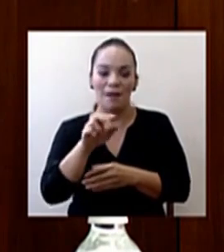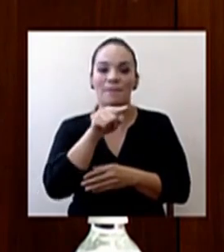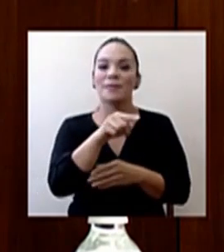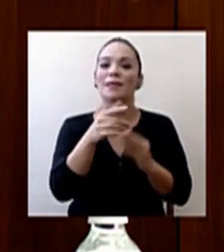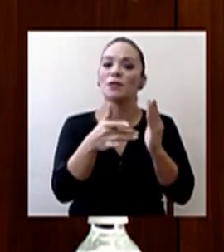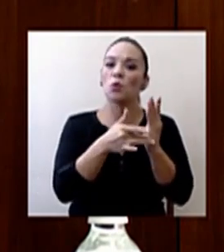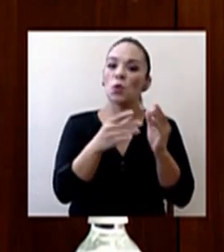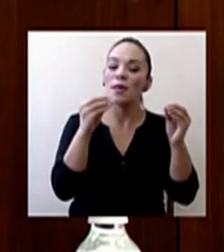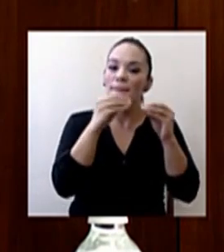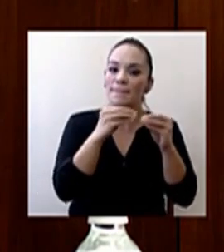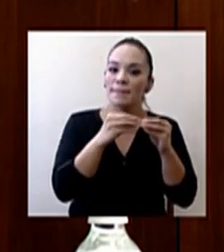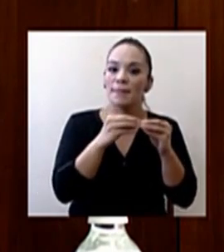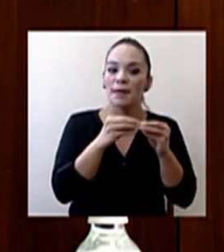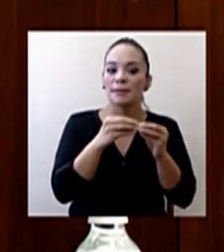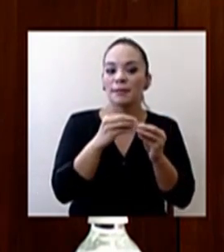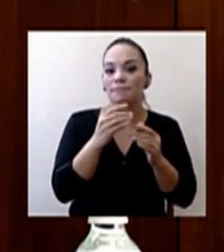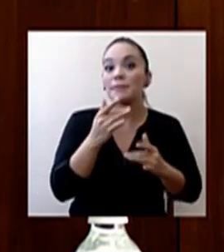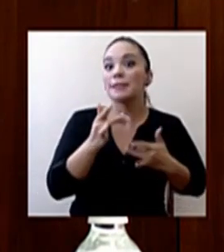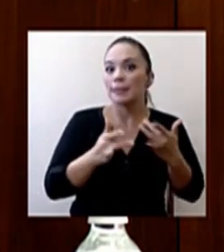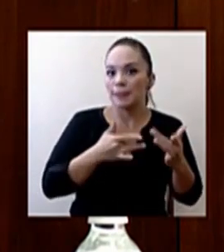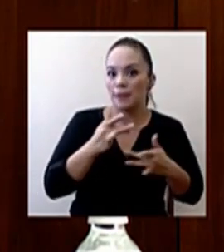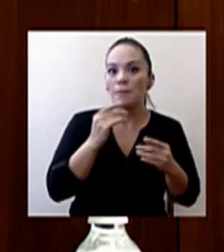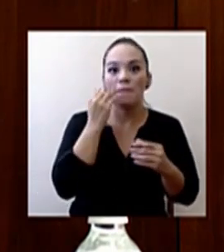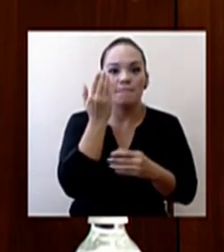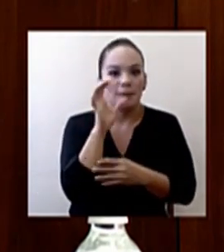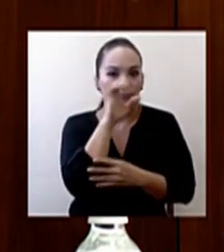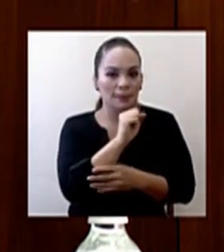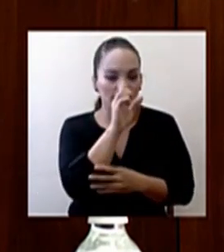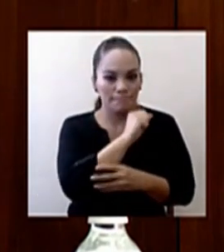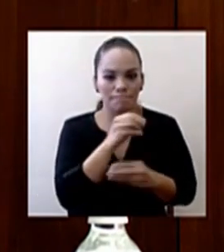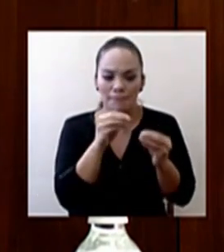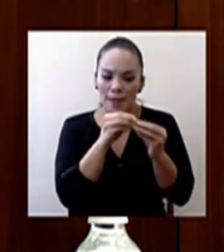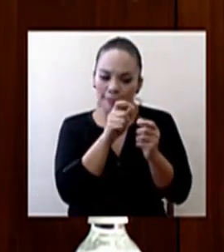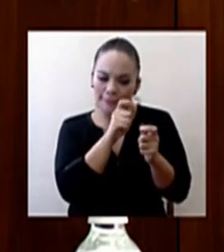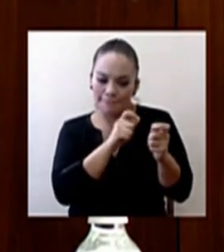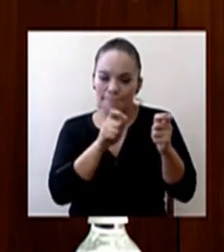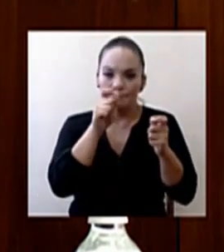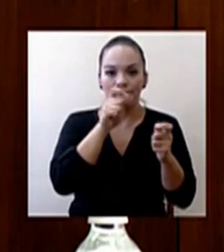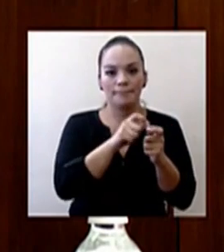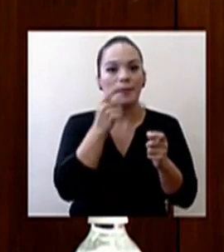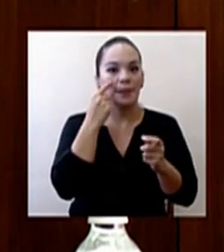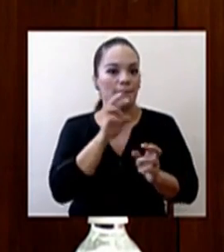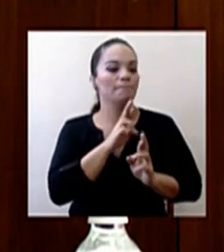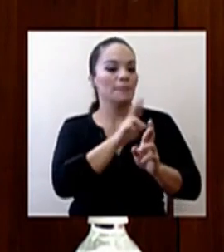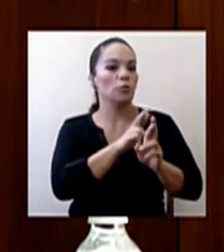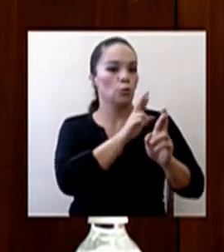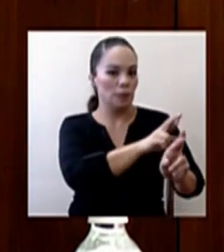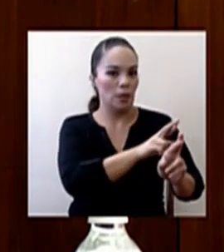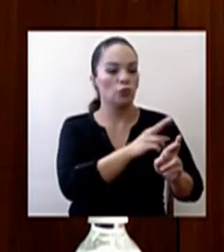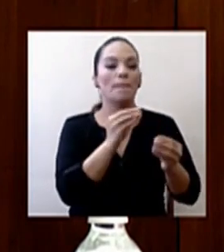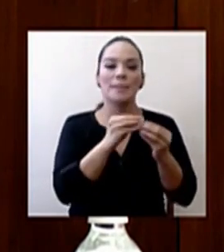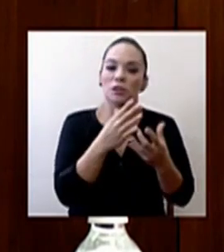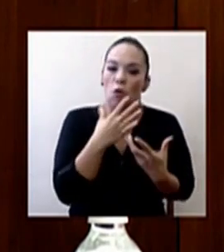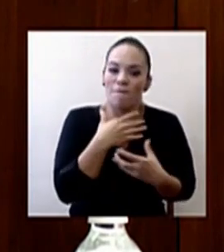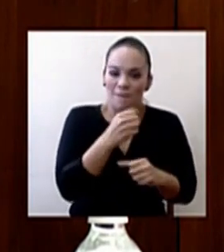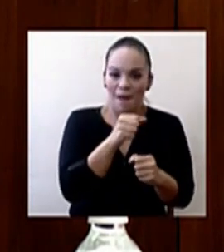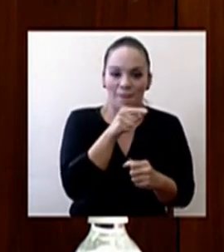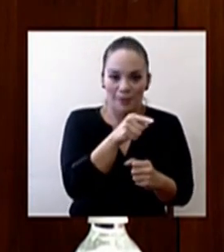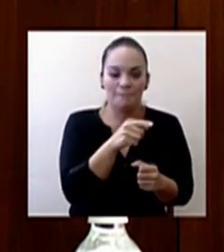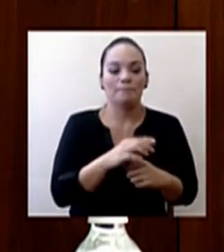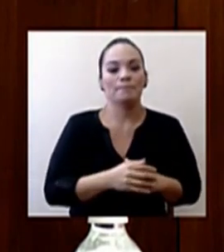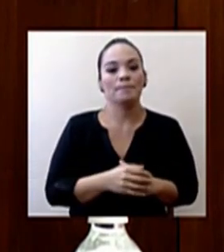más sensible y más precisa en términos de sus resultados y confiable y